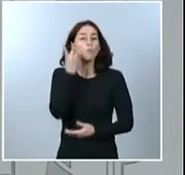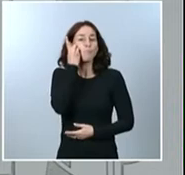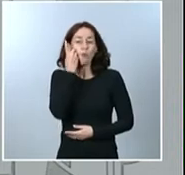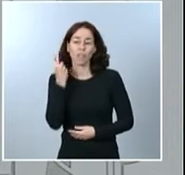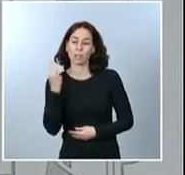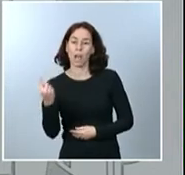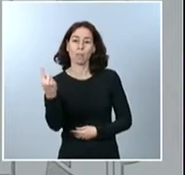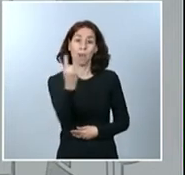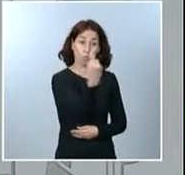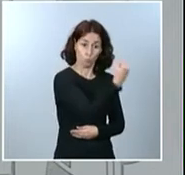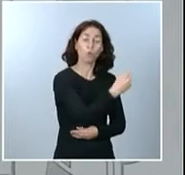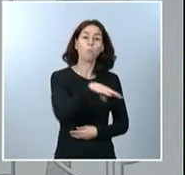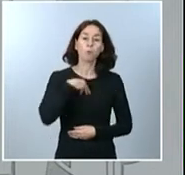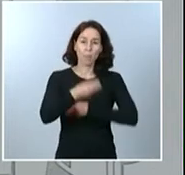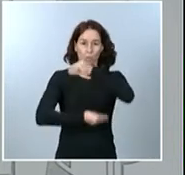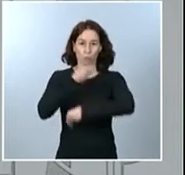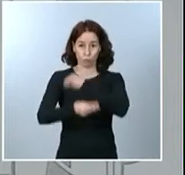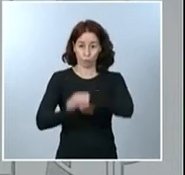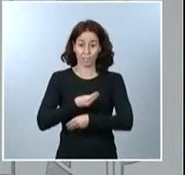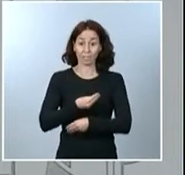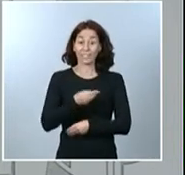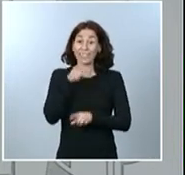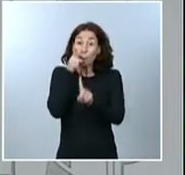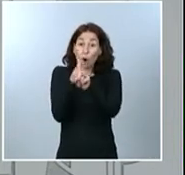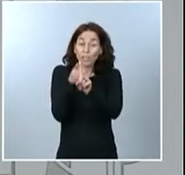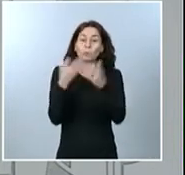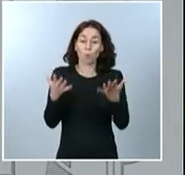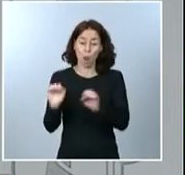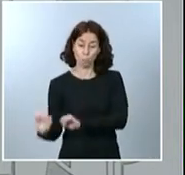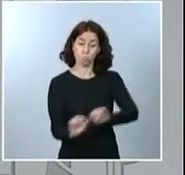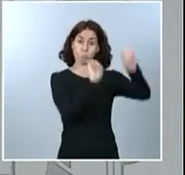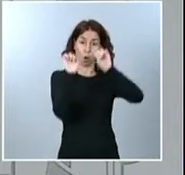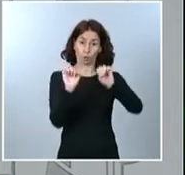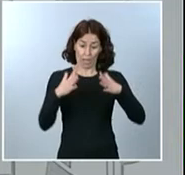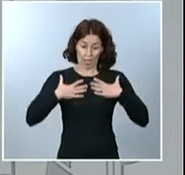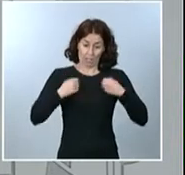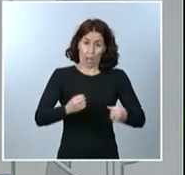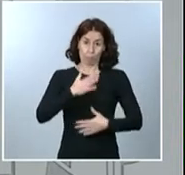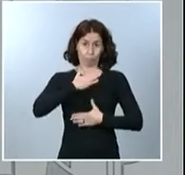Con ello, no solamente estarán protegiendo su salud, sino que también estarán protegiendo la salud de todos y de todas.